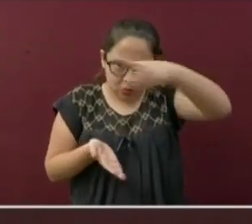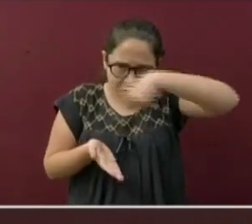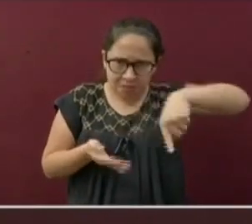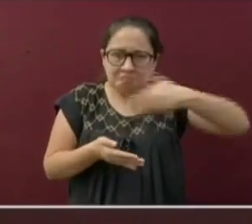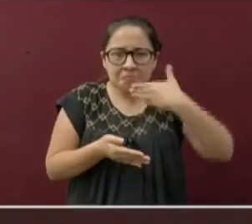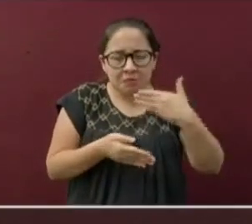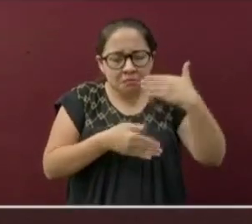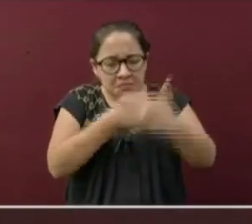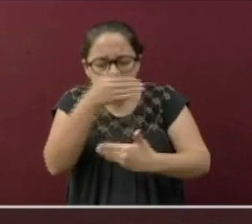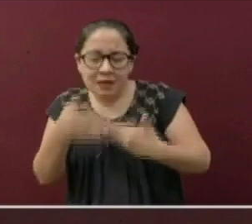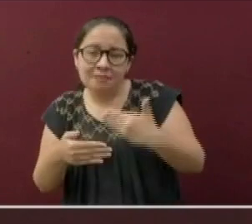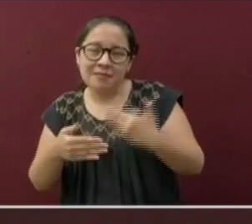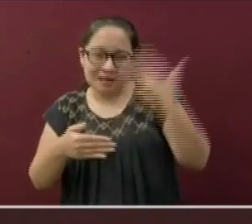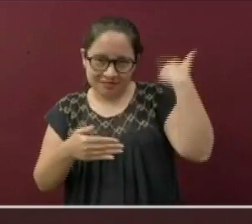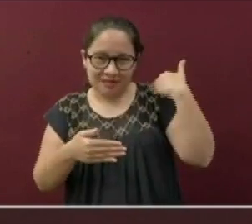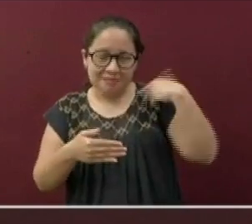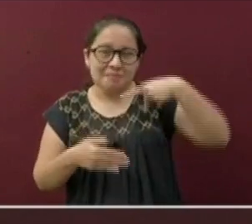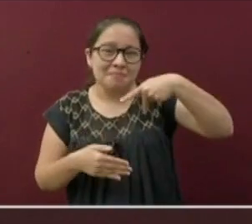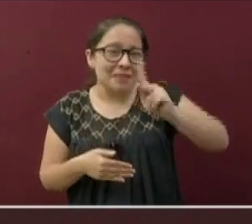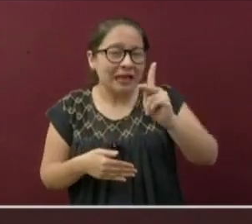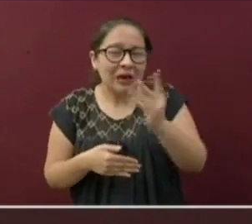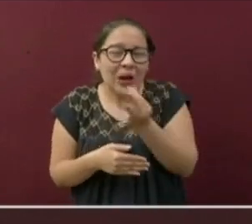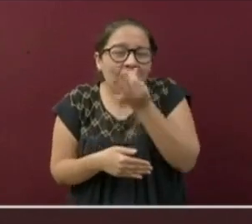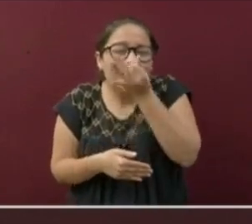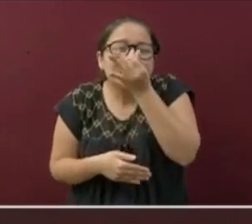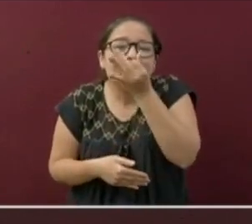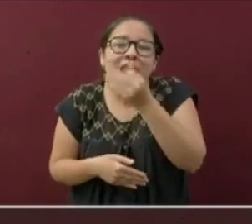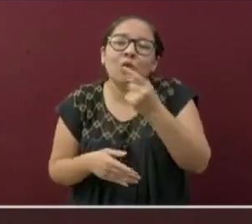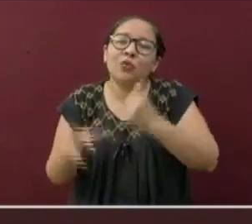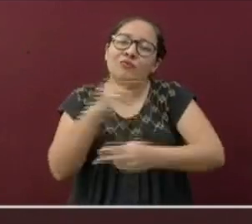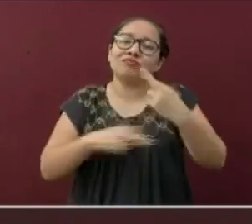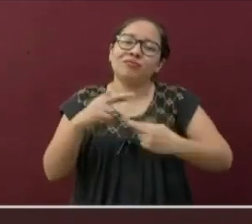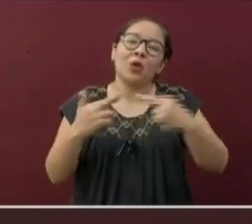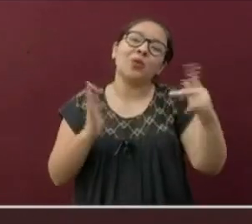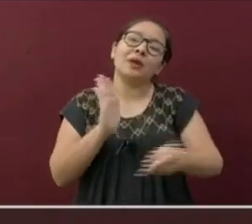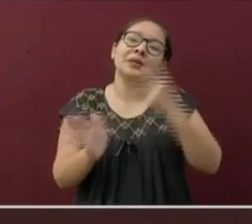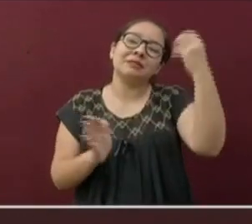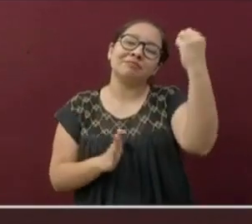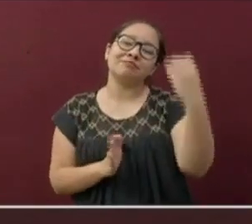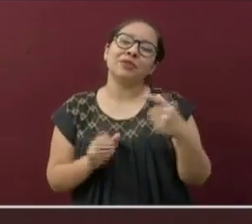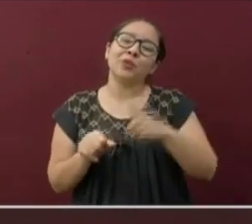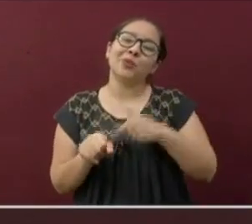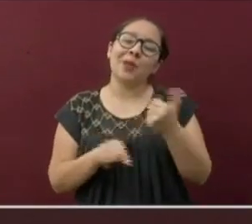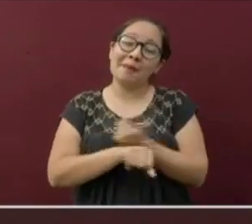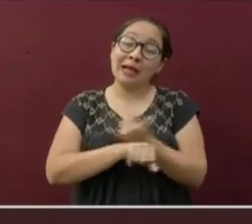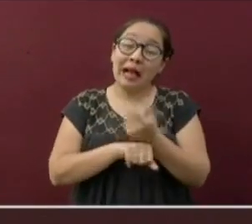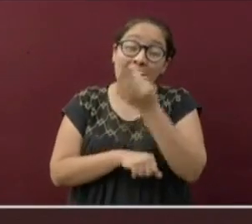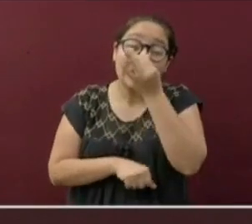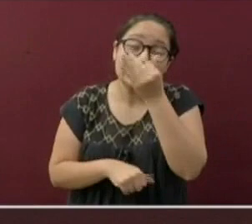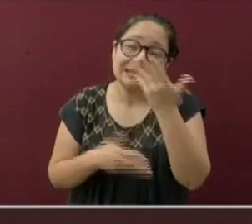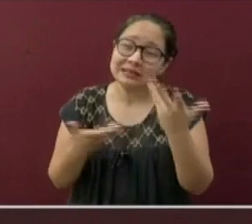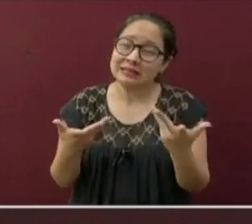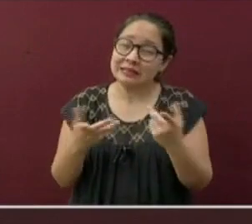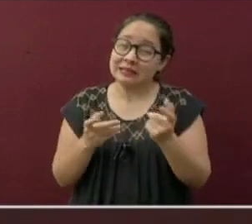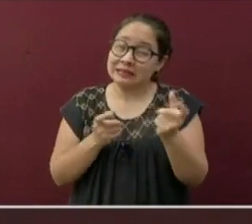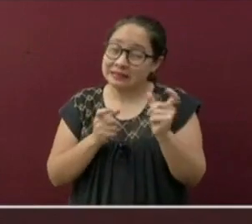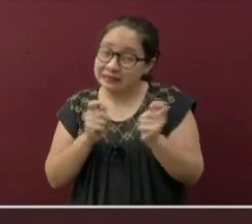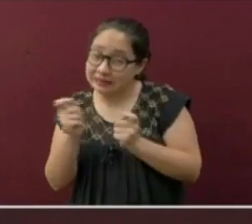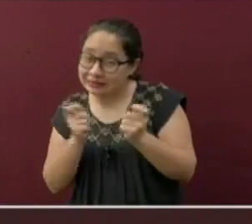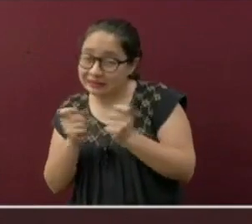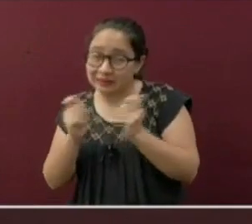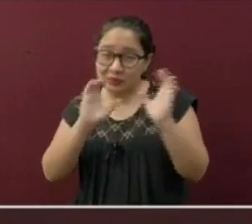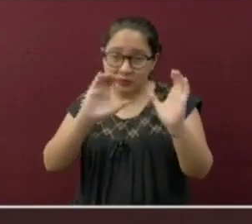Pero así, a nada, casi a nada, de volver al amarillo. Al respecto de esto,